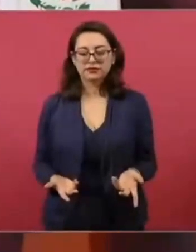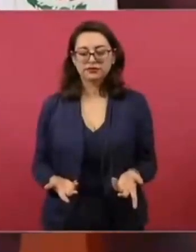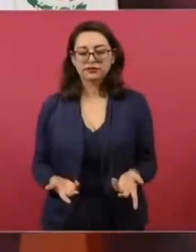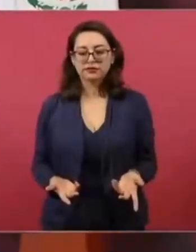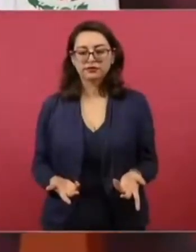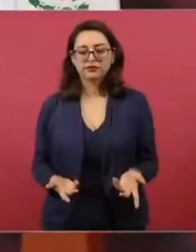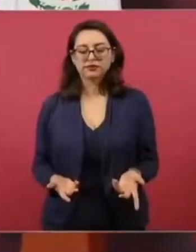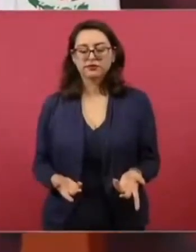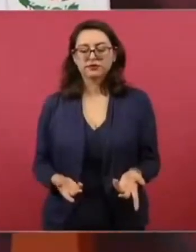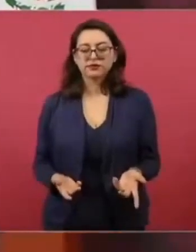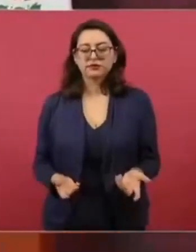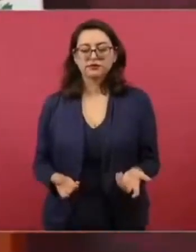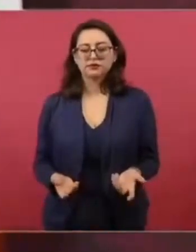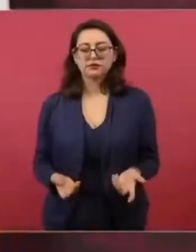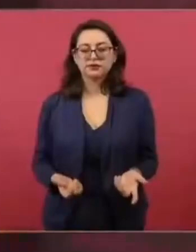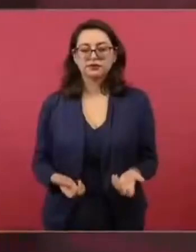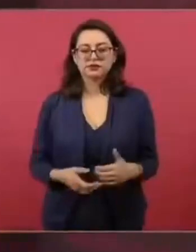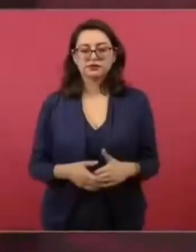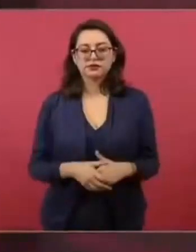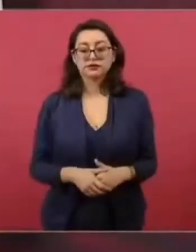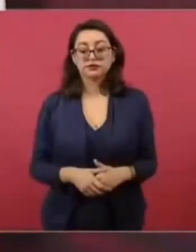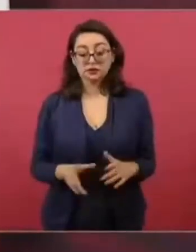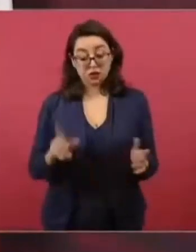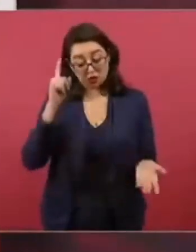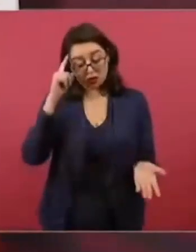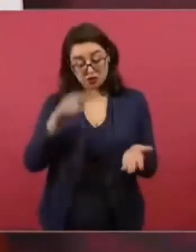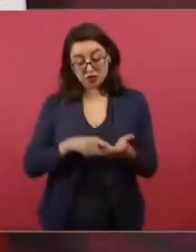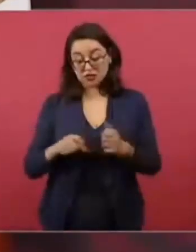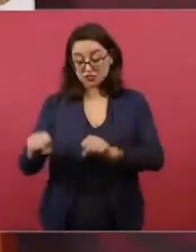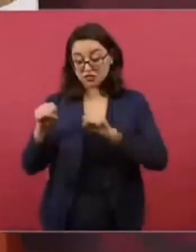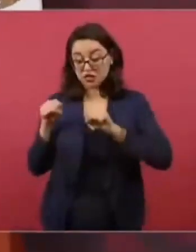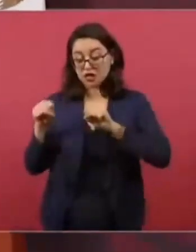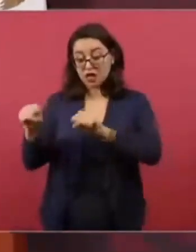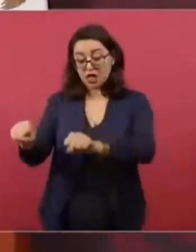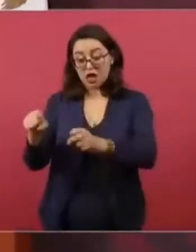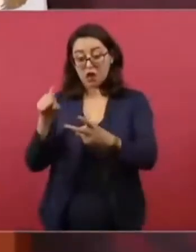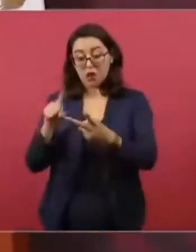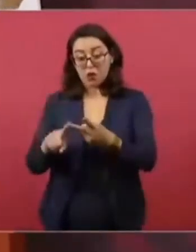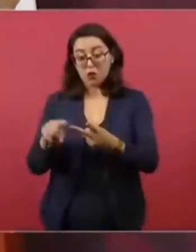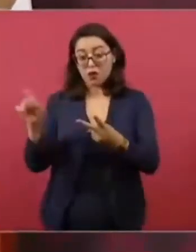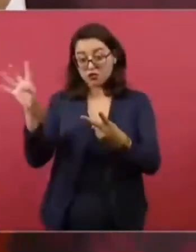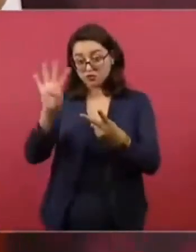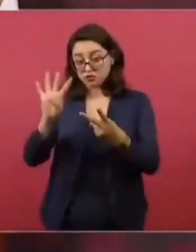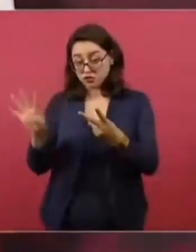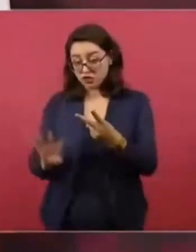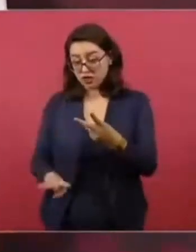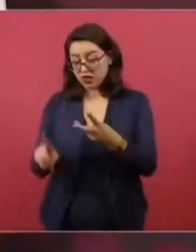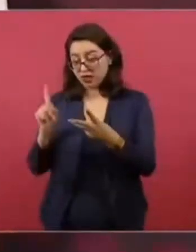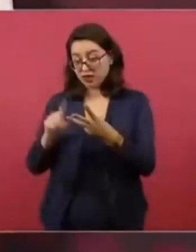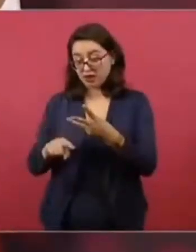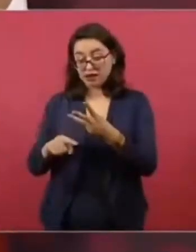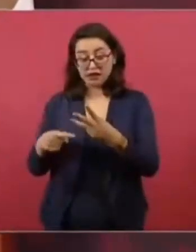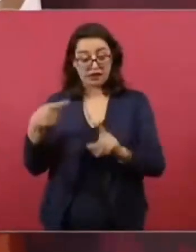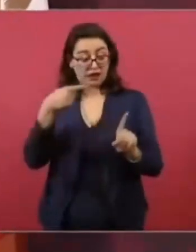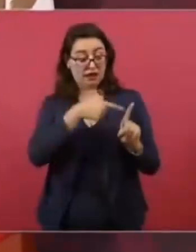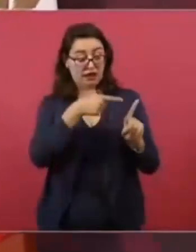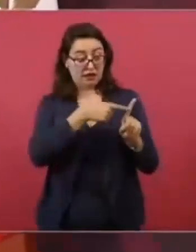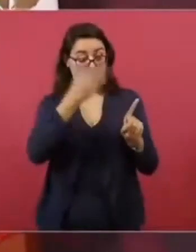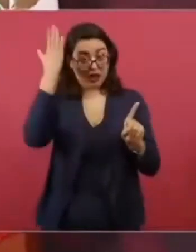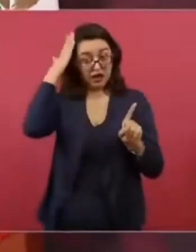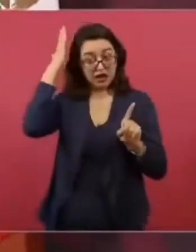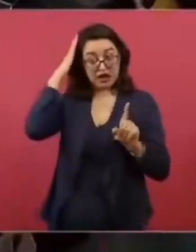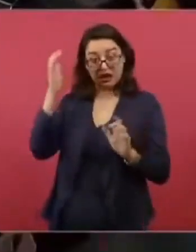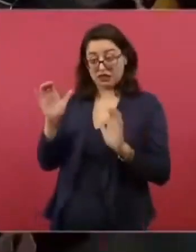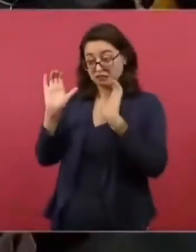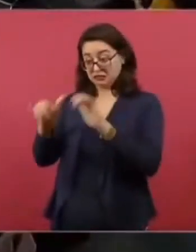Ni en Chedraui, en Soriana, ni